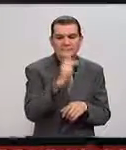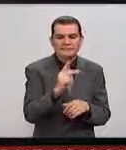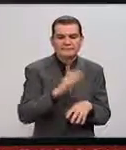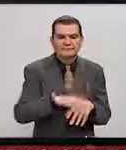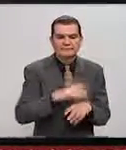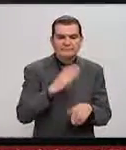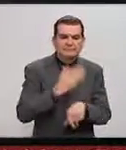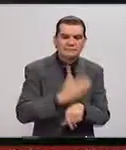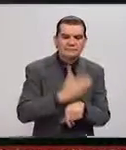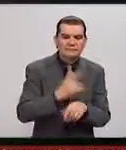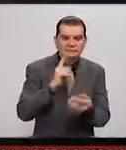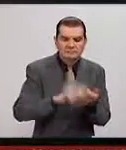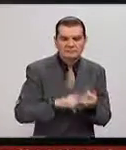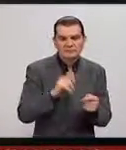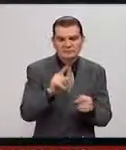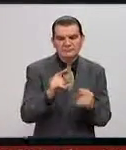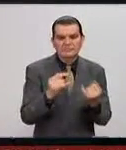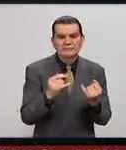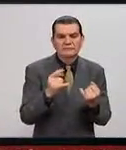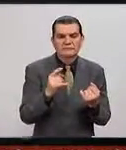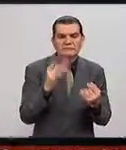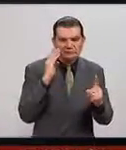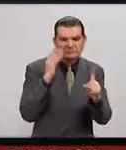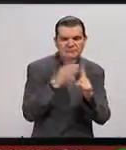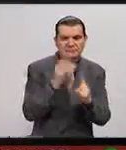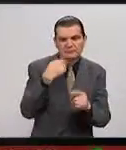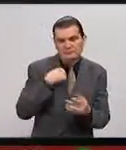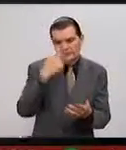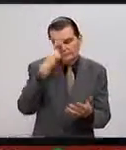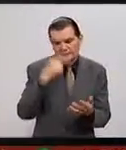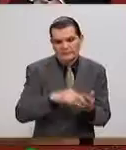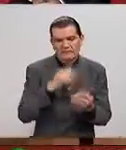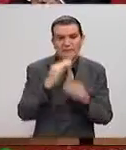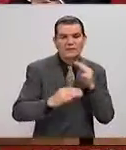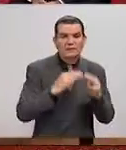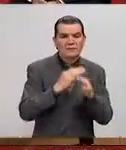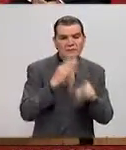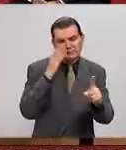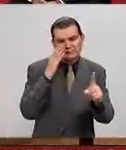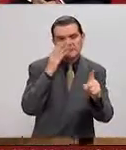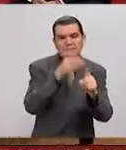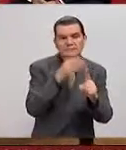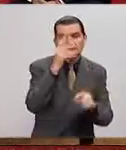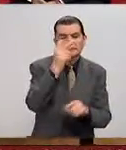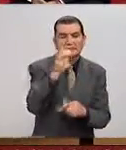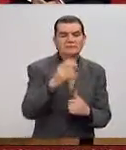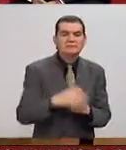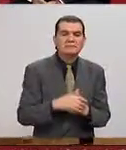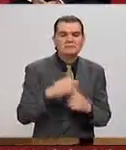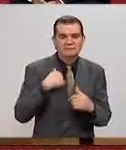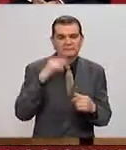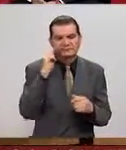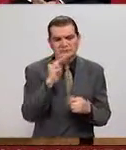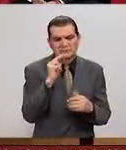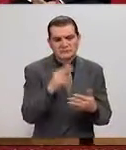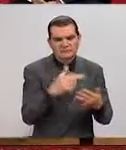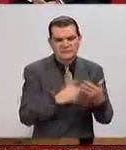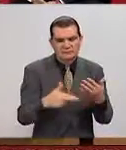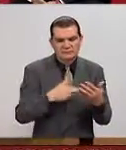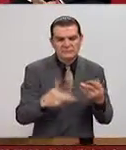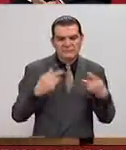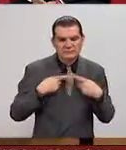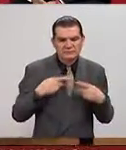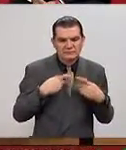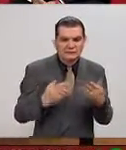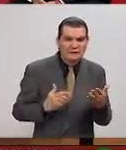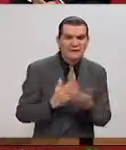censuradas dentro de una perspectiva, pero yo creo que el mundo apunta hacia allá, ¿no? Porque estamos viendo los resultados de la gente que se